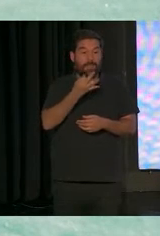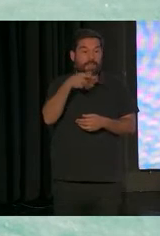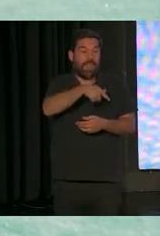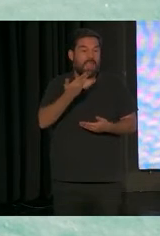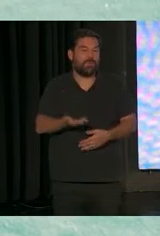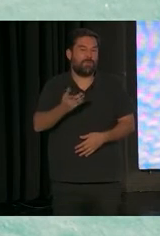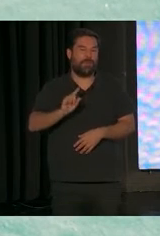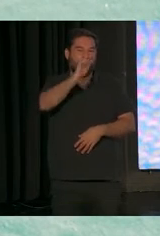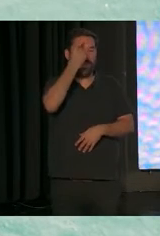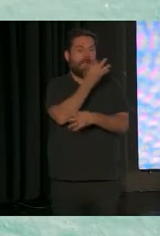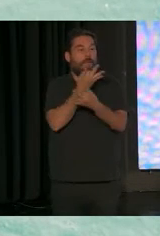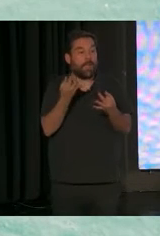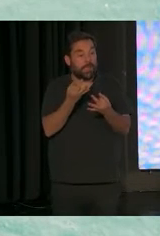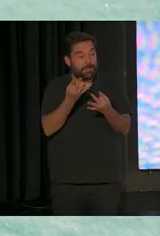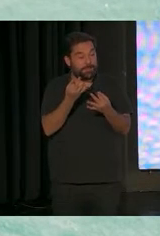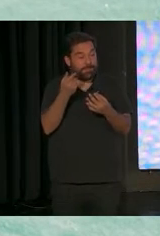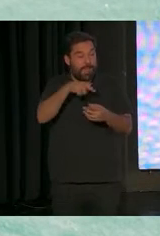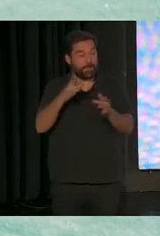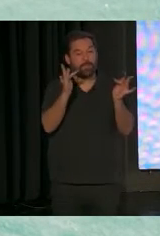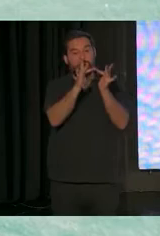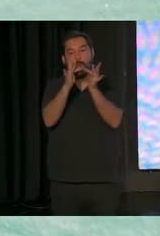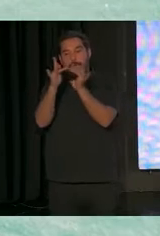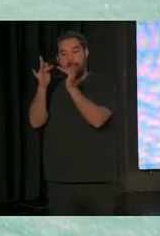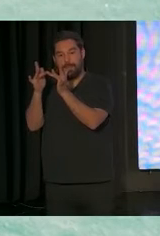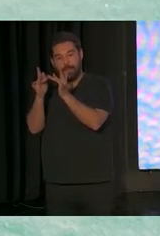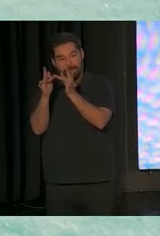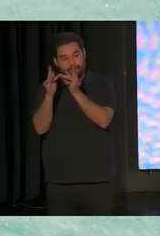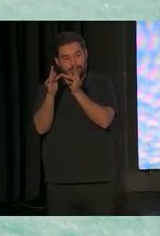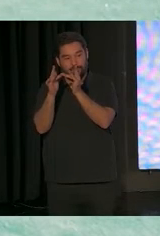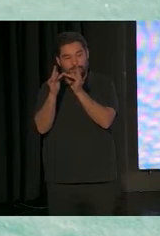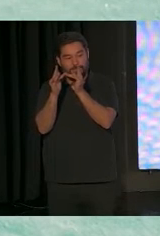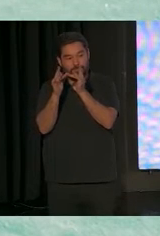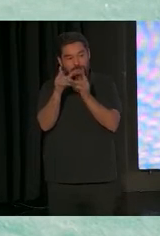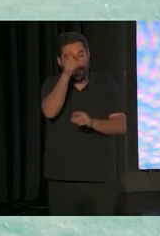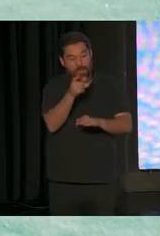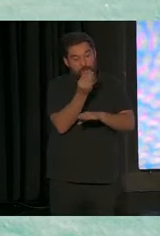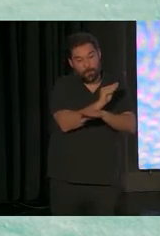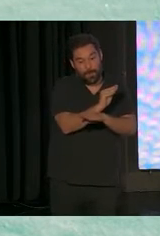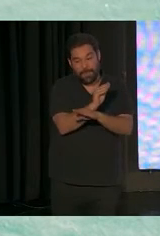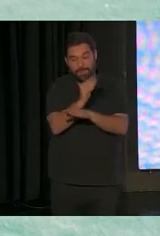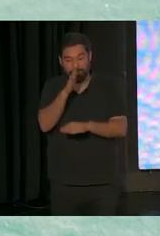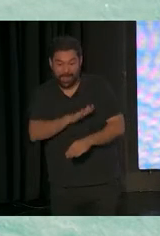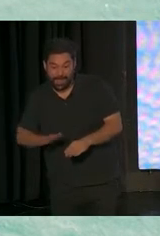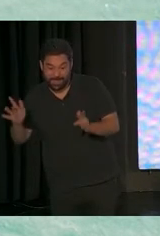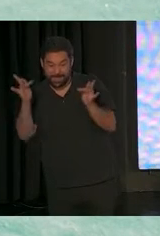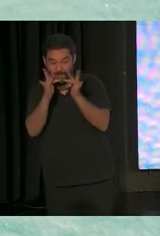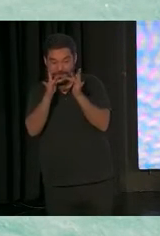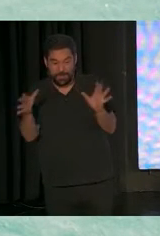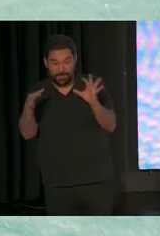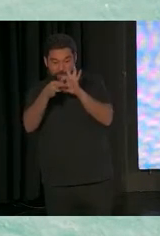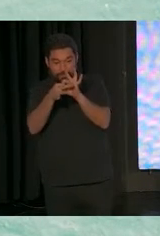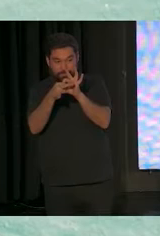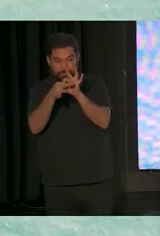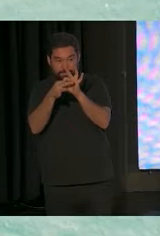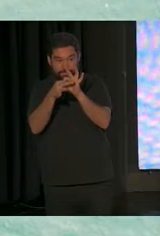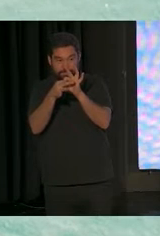más importante es hablar de las interacciones entre el niño y el cuidador. Y por lo tanto, también lo ha dicho antes Peggy, no